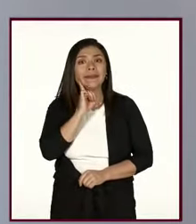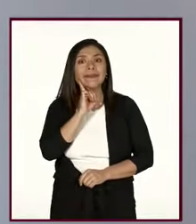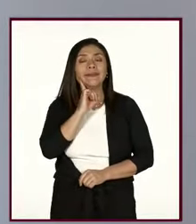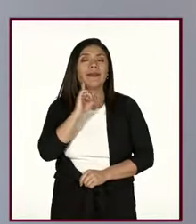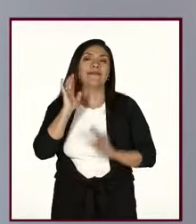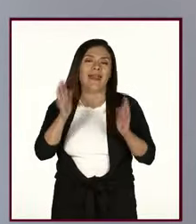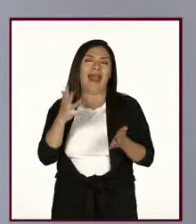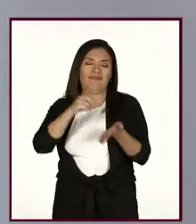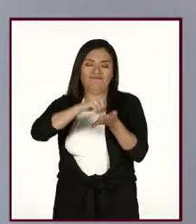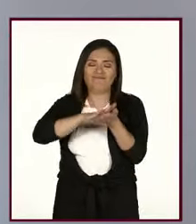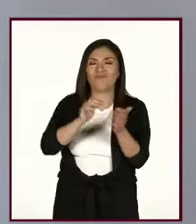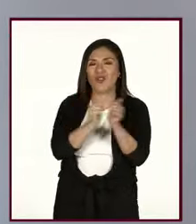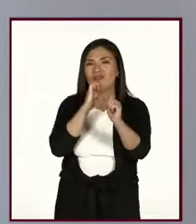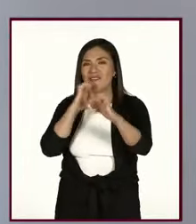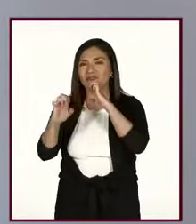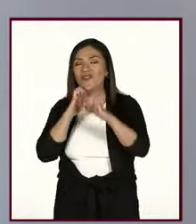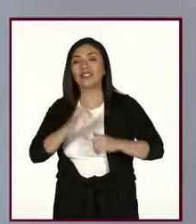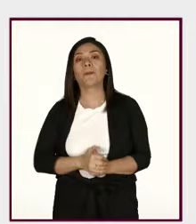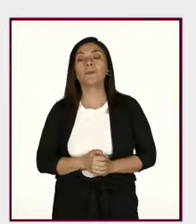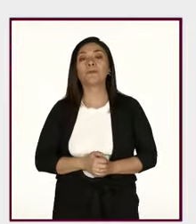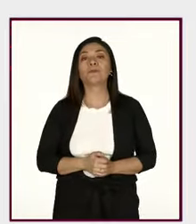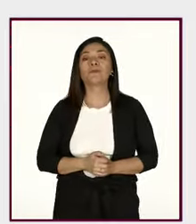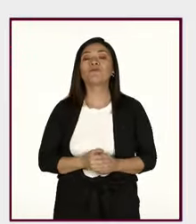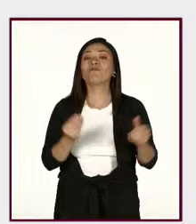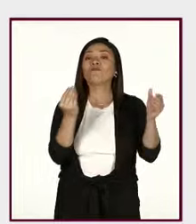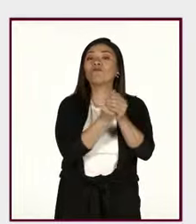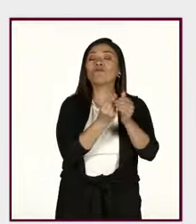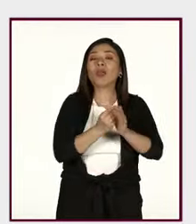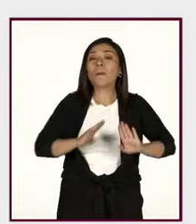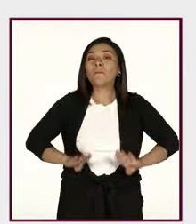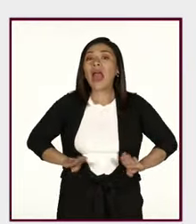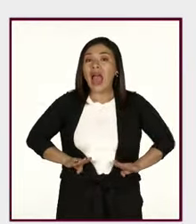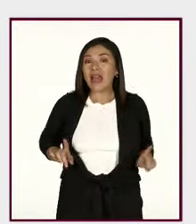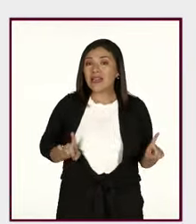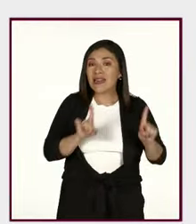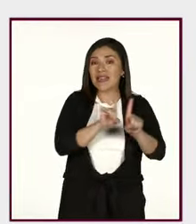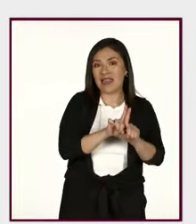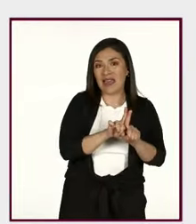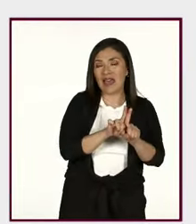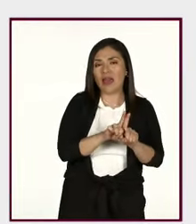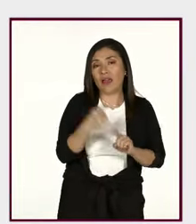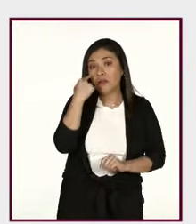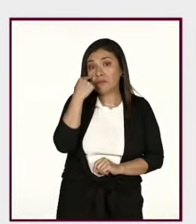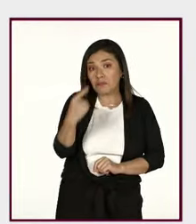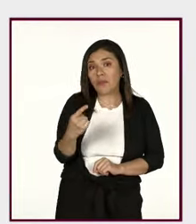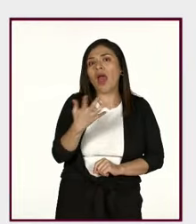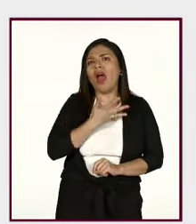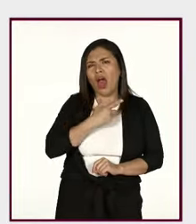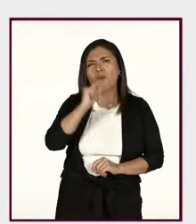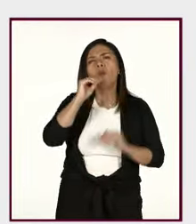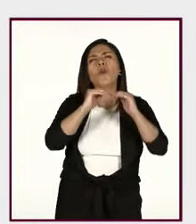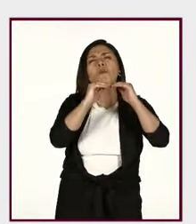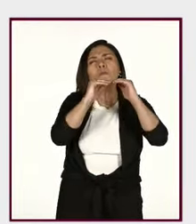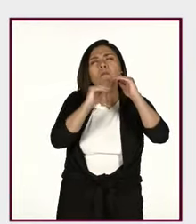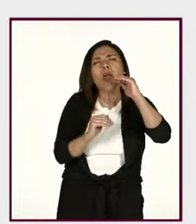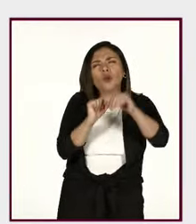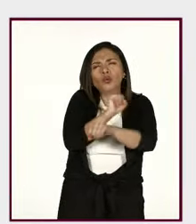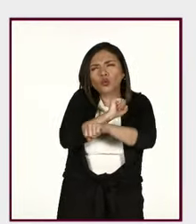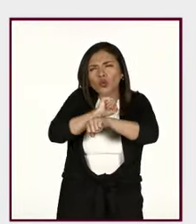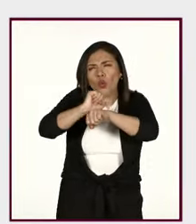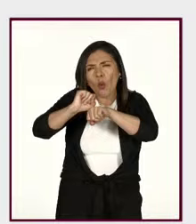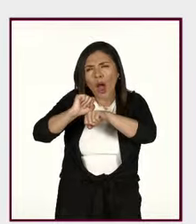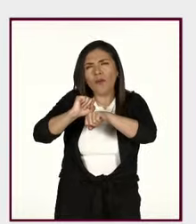fueron encuestadas. En el ámbito de la pareja vemos que hubo una disminución, una leve